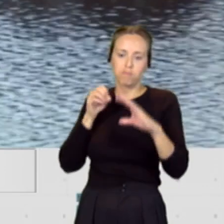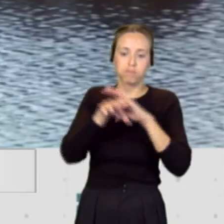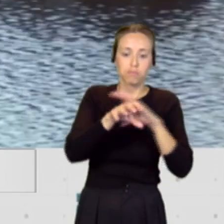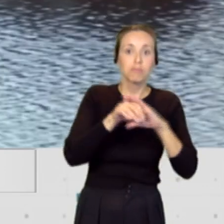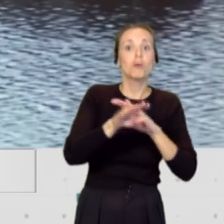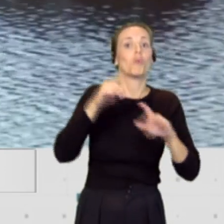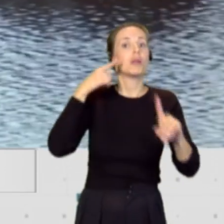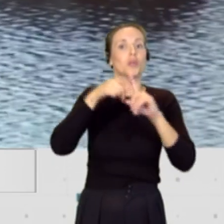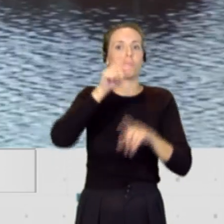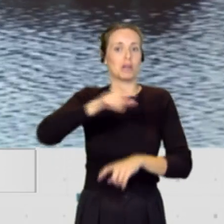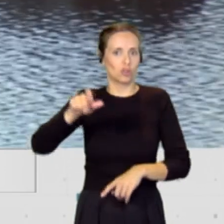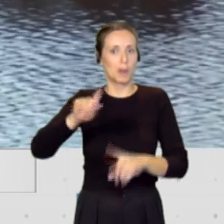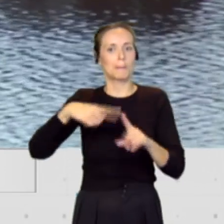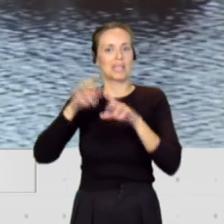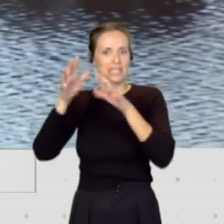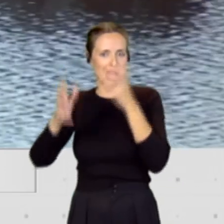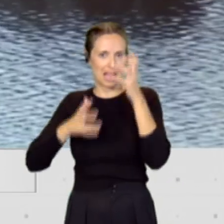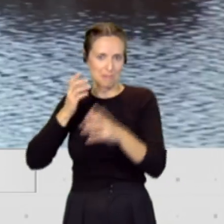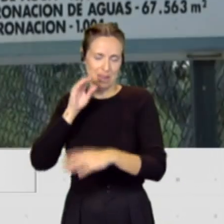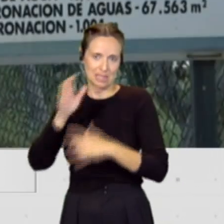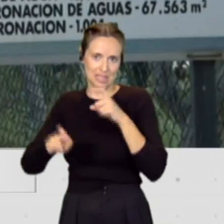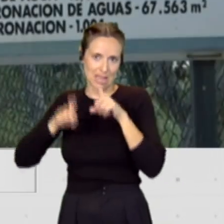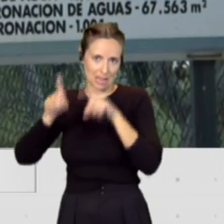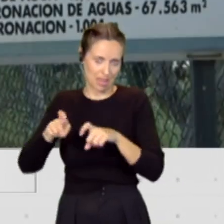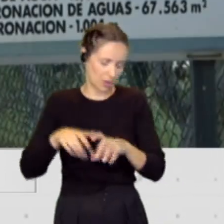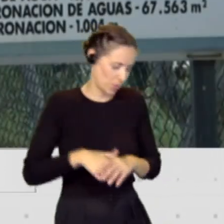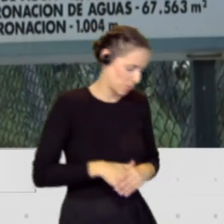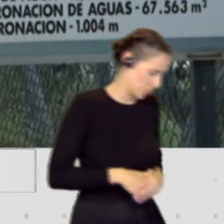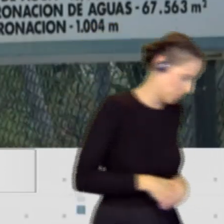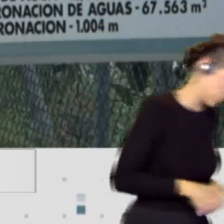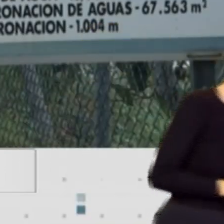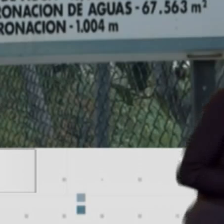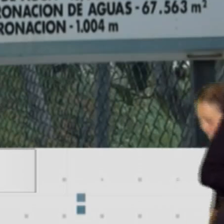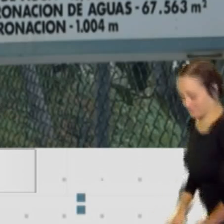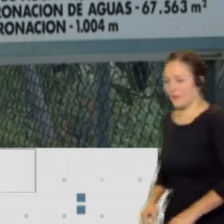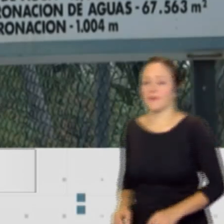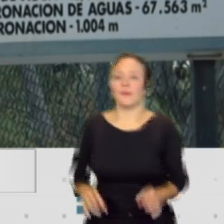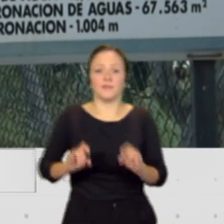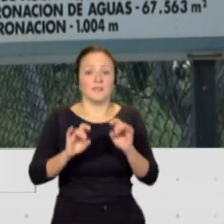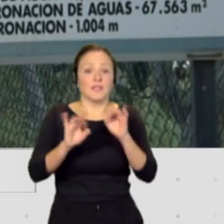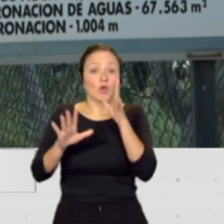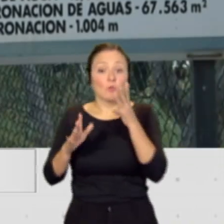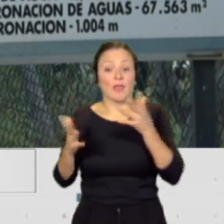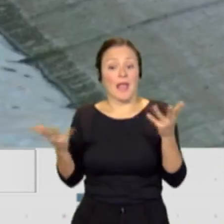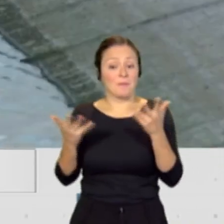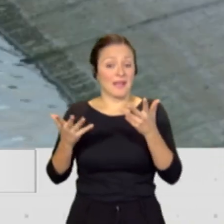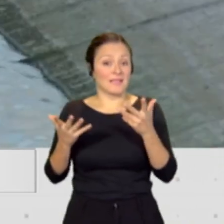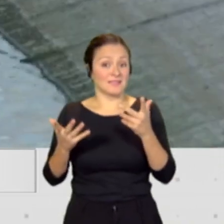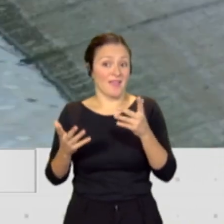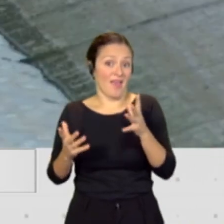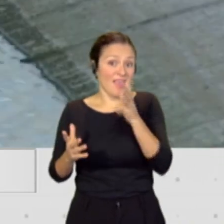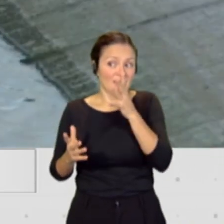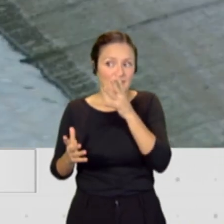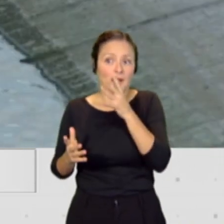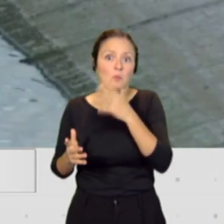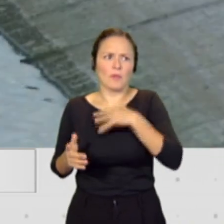también de riesgo para el sector agrario. Claro, porque cuando hablamos de emergencia hídrica quizás la población teme, señora Dávila, que vaya a abrir el grifo de su